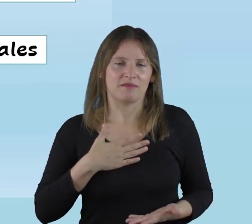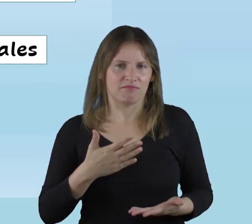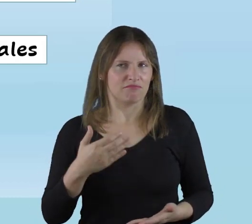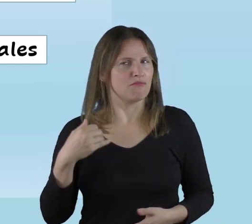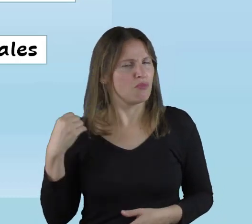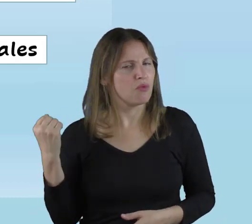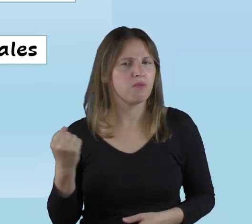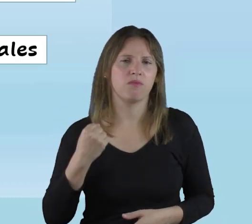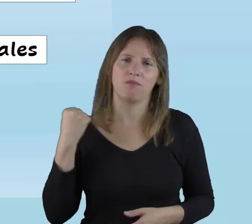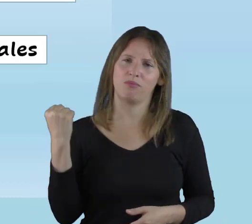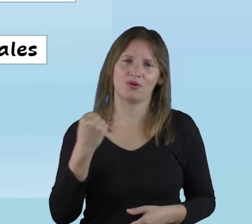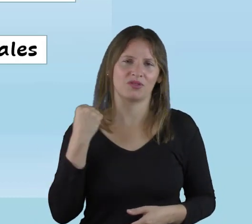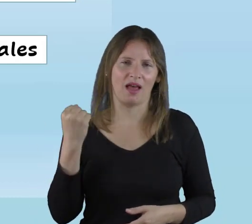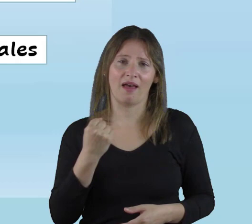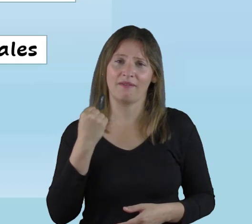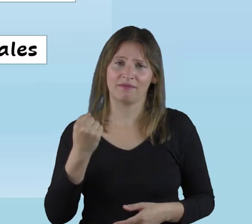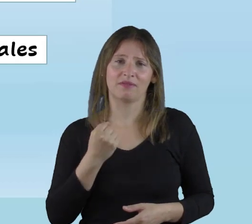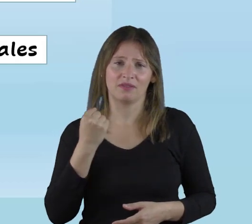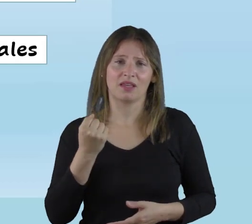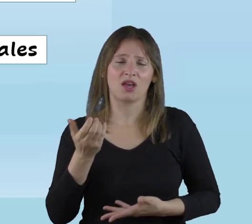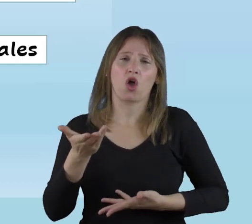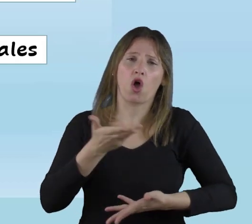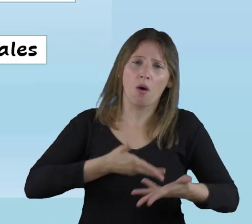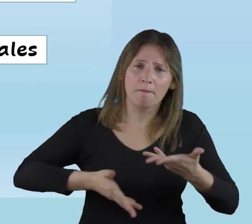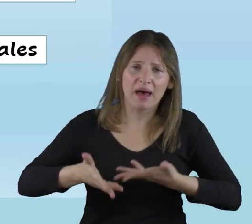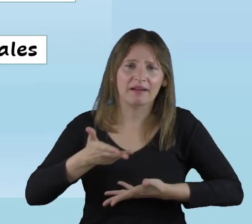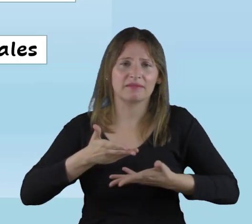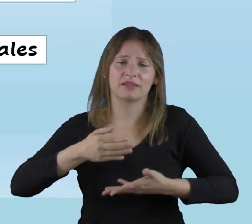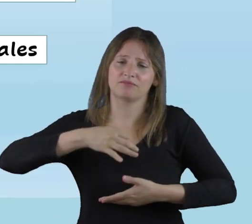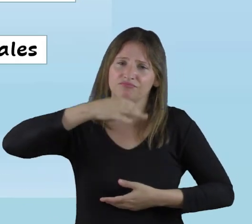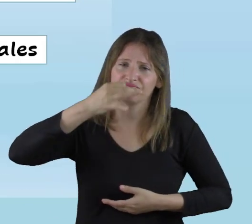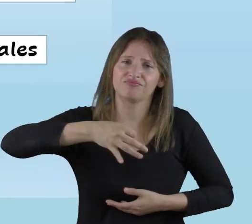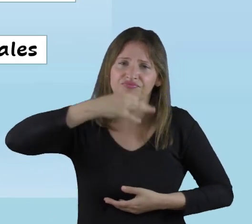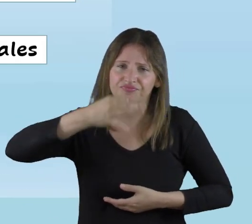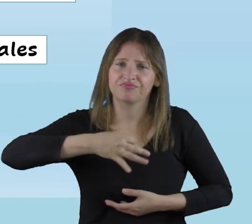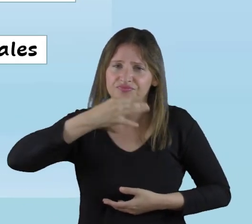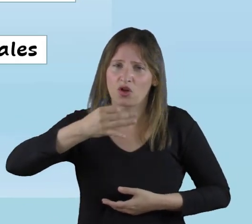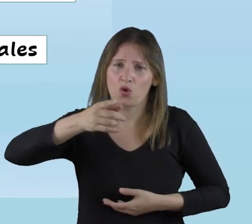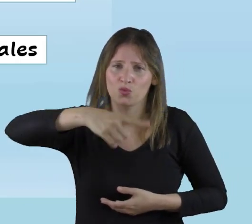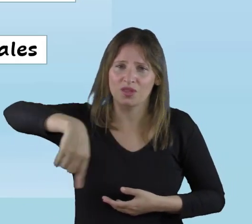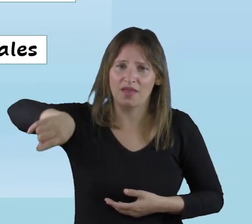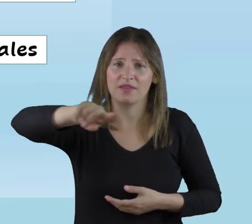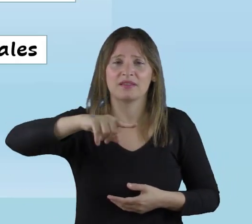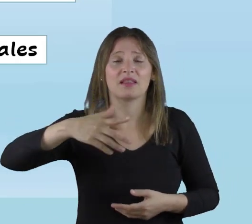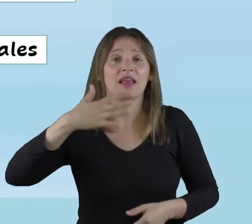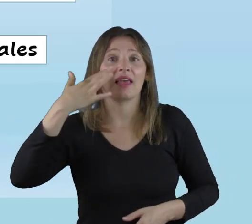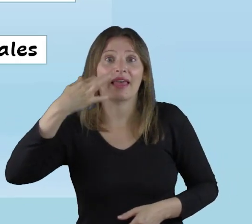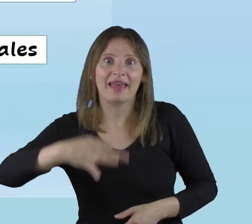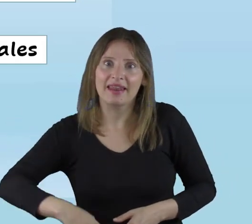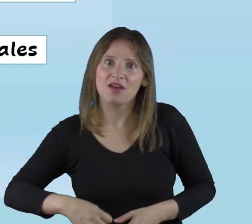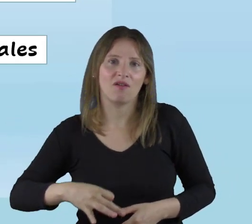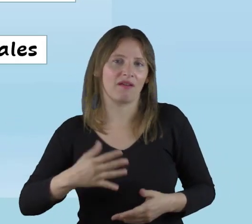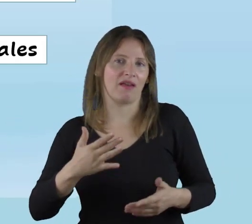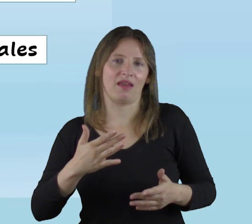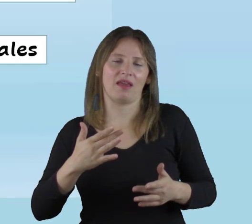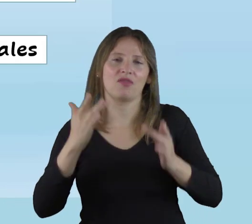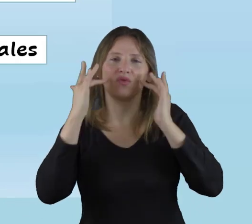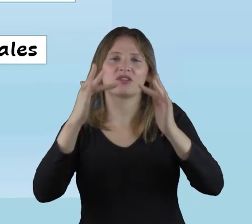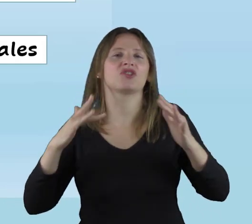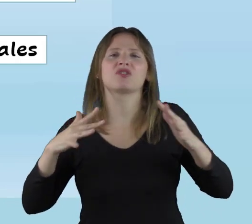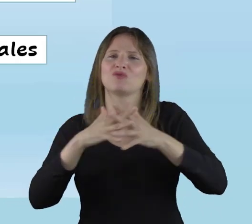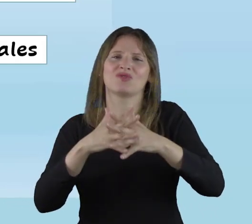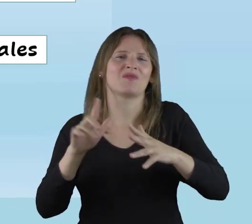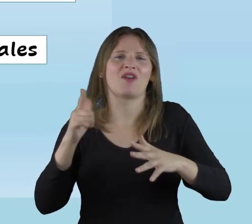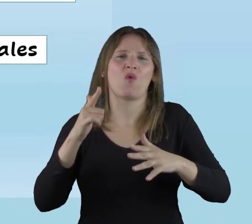Para mí ha sido muy importante compartirles esto porque yo creo que